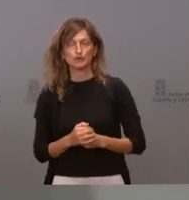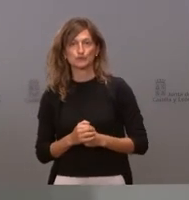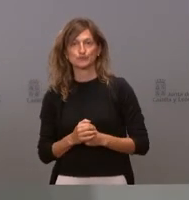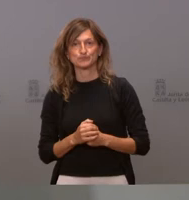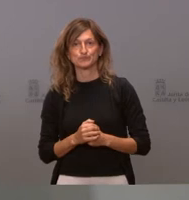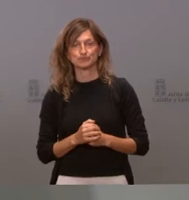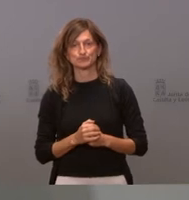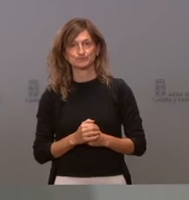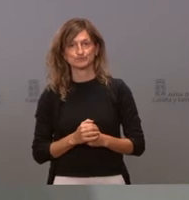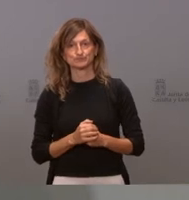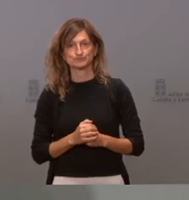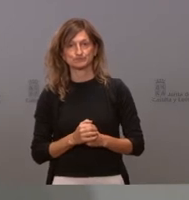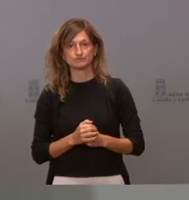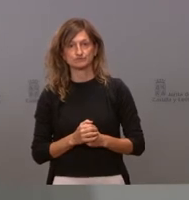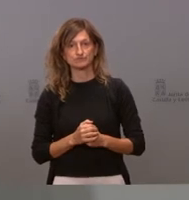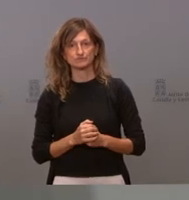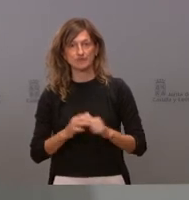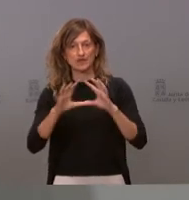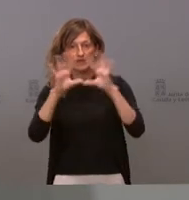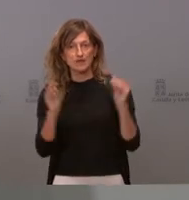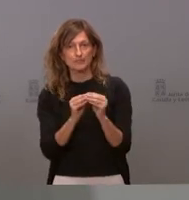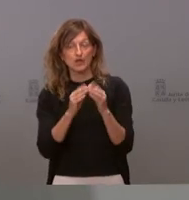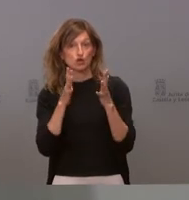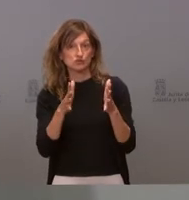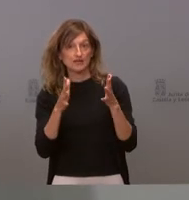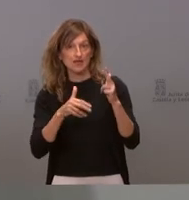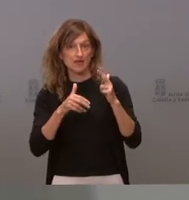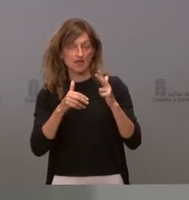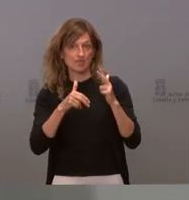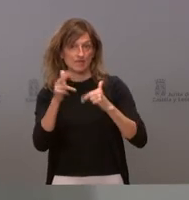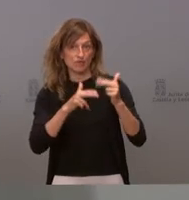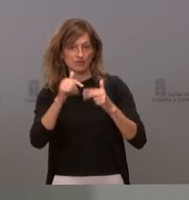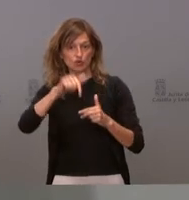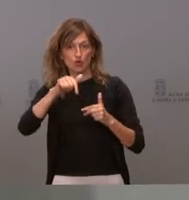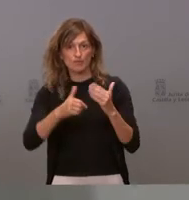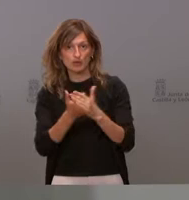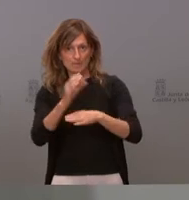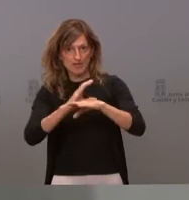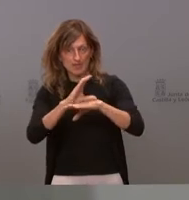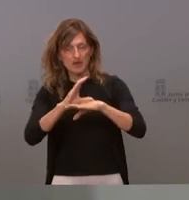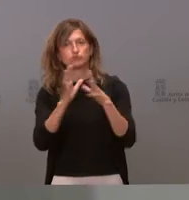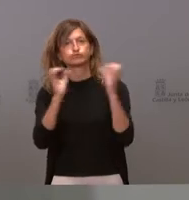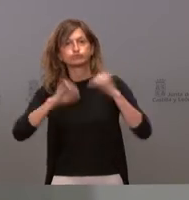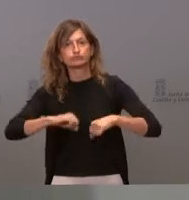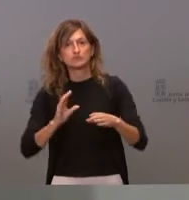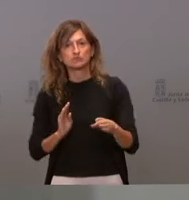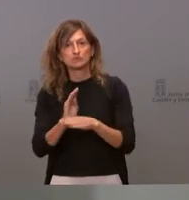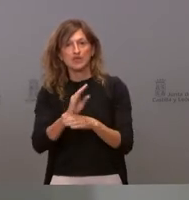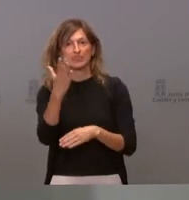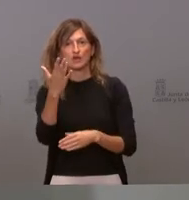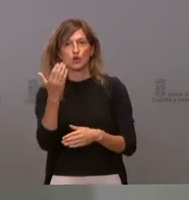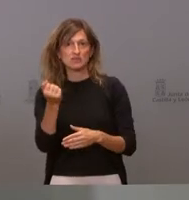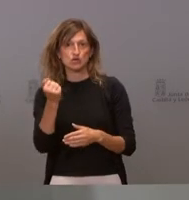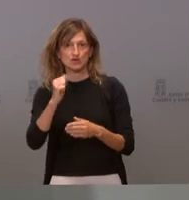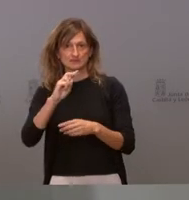la Consejería de Fomento ha aprobado esta mañana la concesión de una aportación dinaria de 5 millones